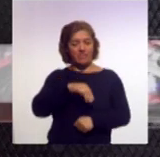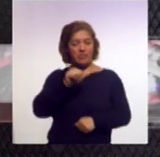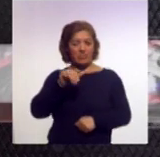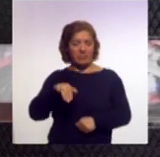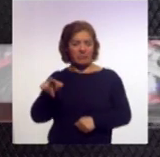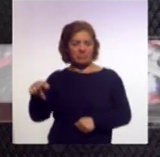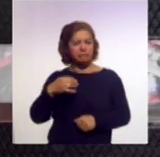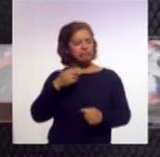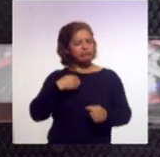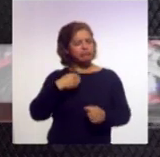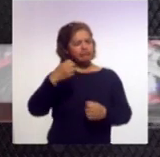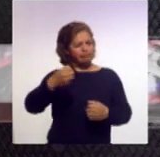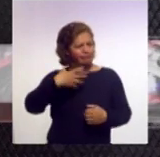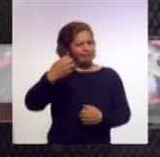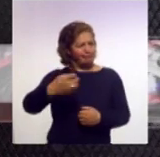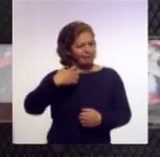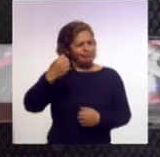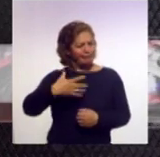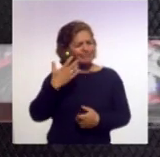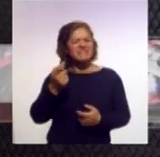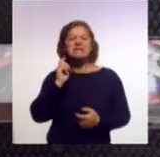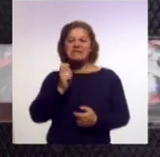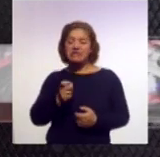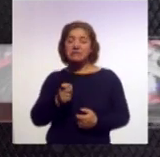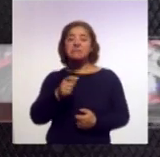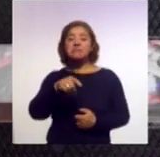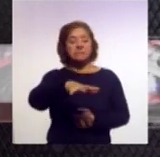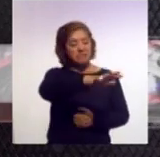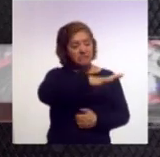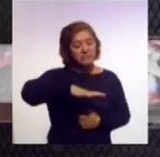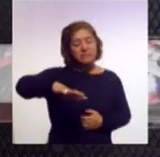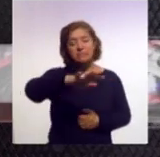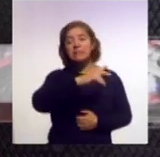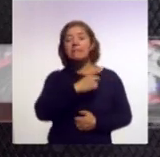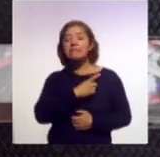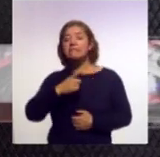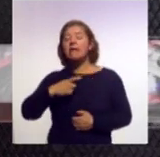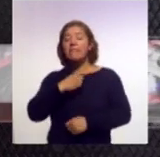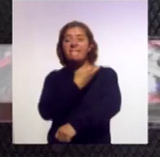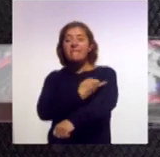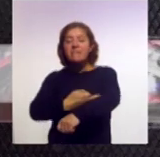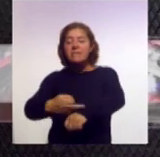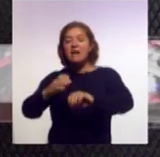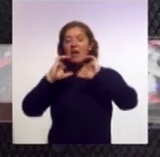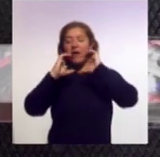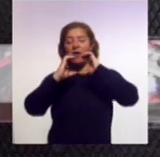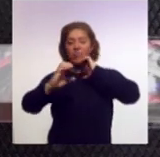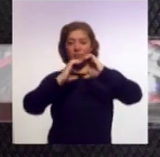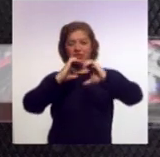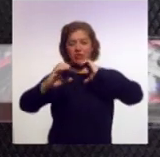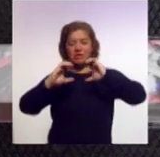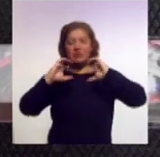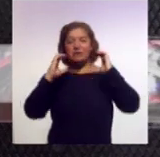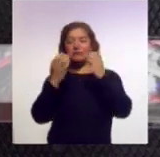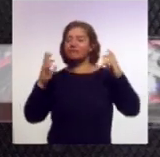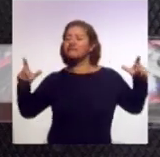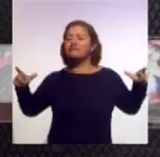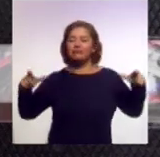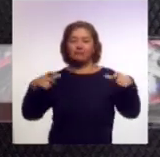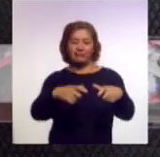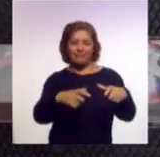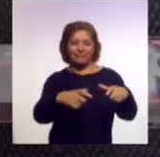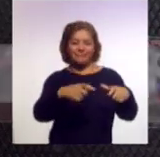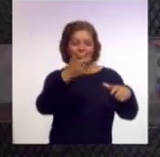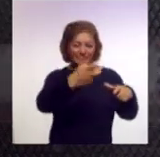este debe de ser un espacio de intercomunicación familiar, y debe de tener y presentar